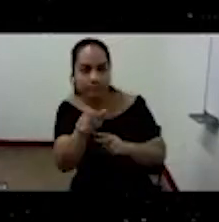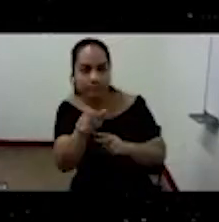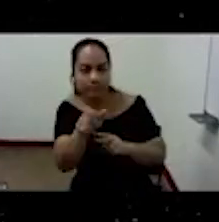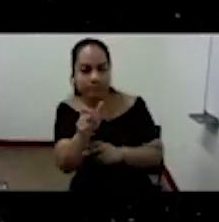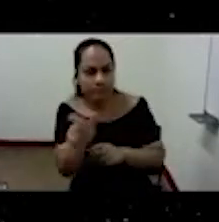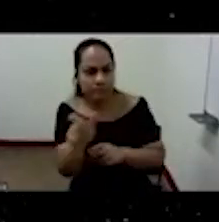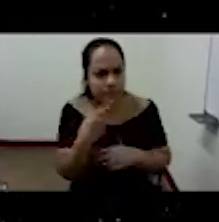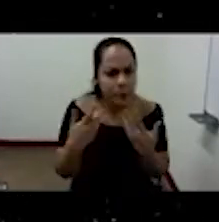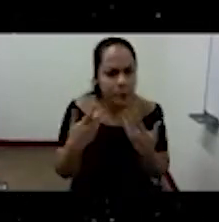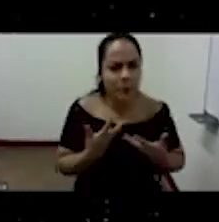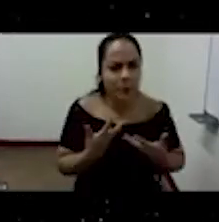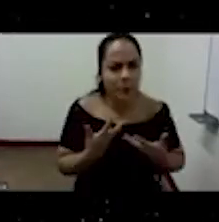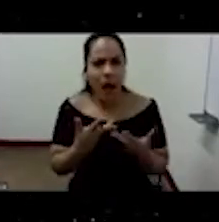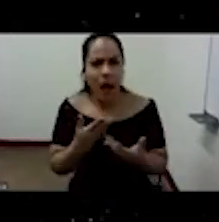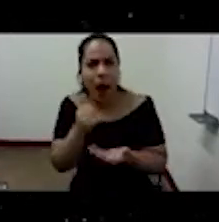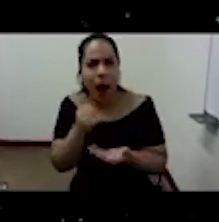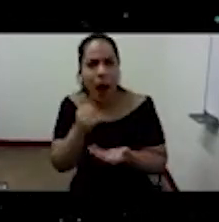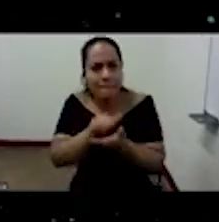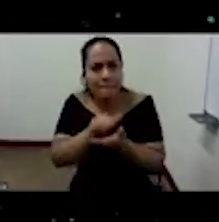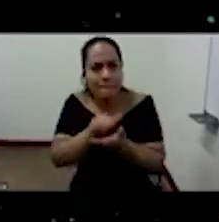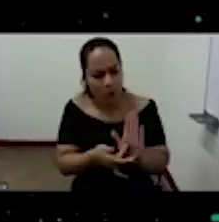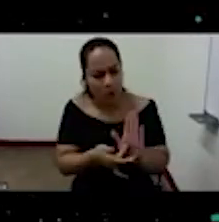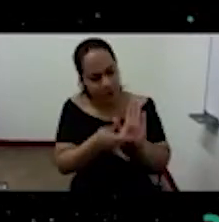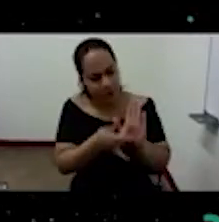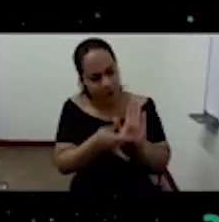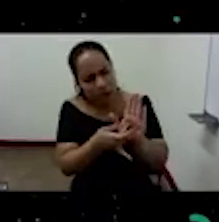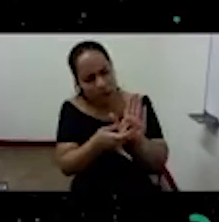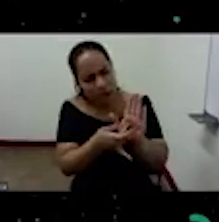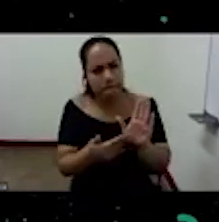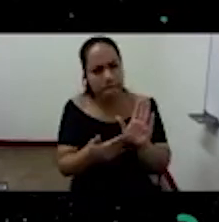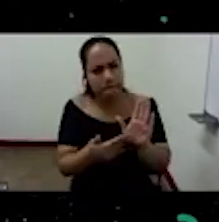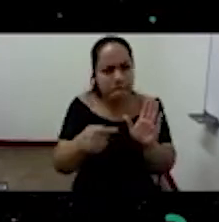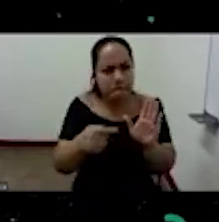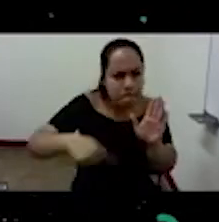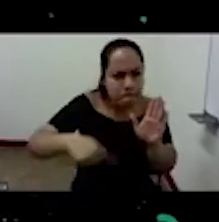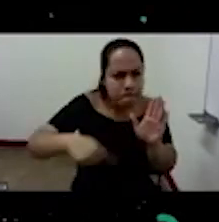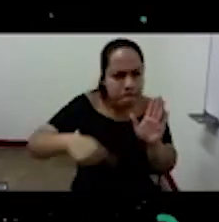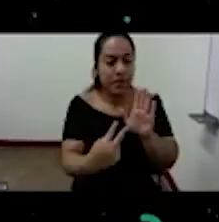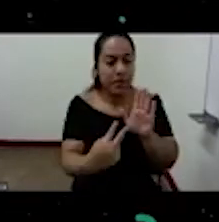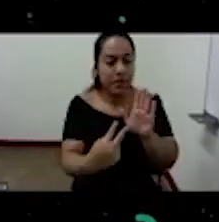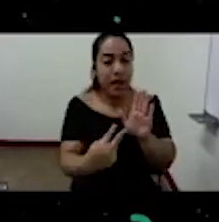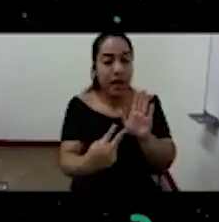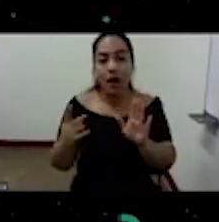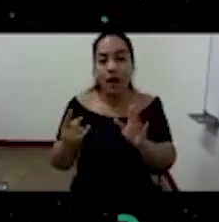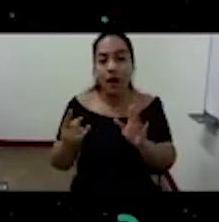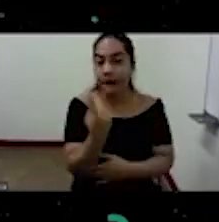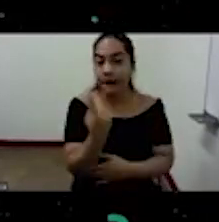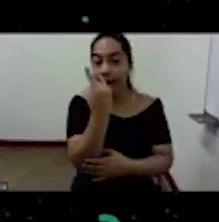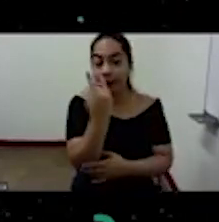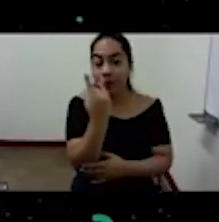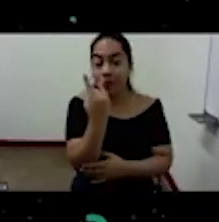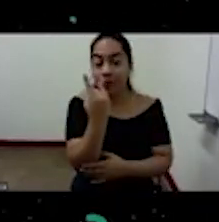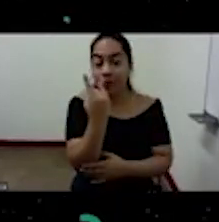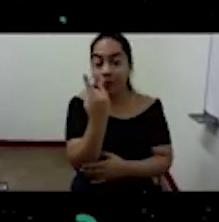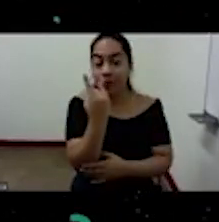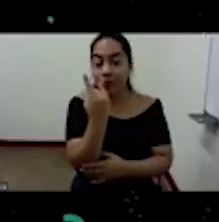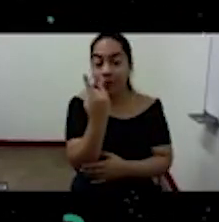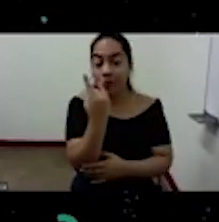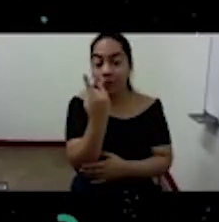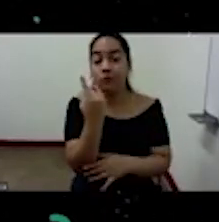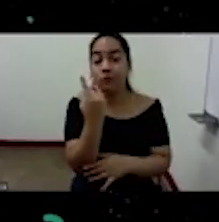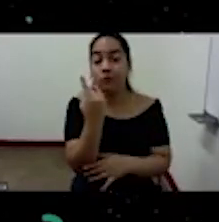del hecho que algo ha escapado a nuestra